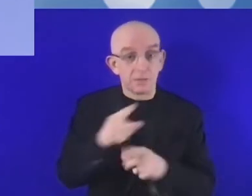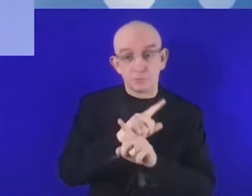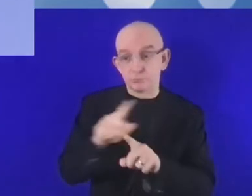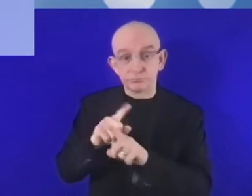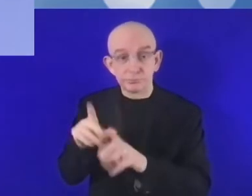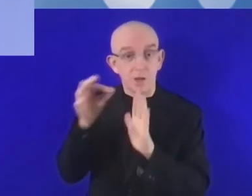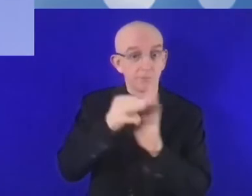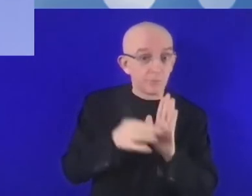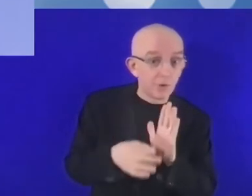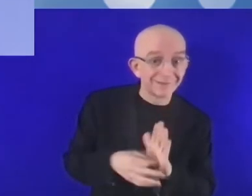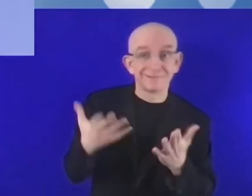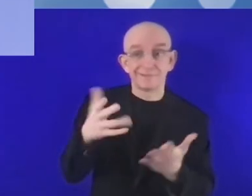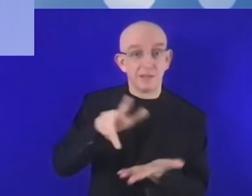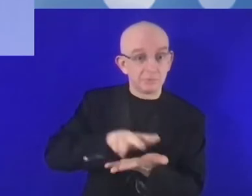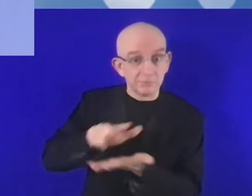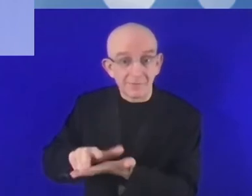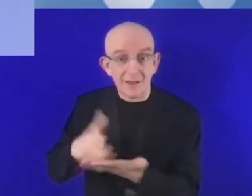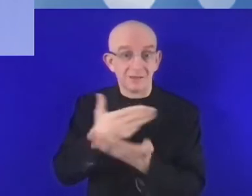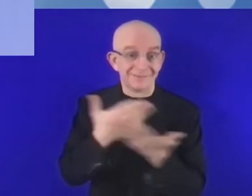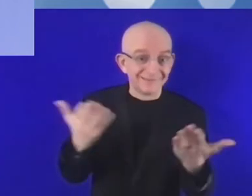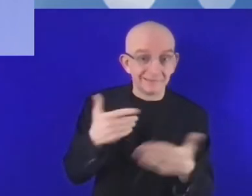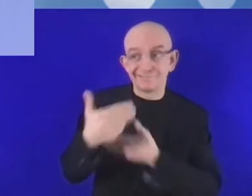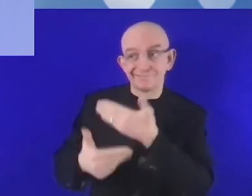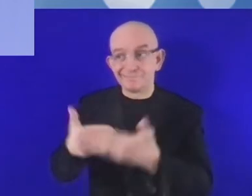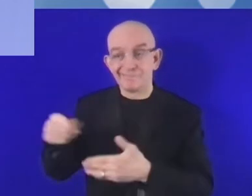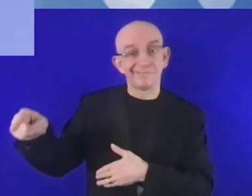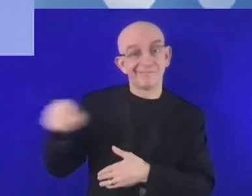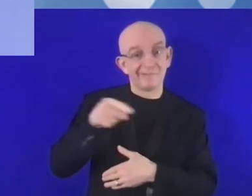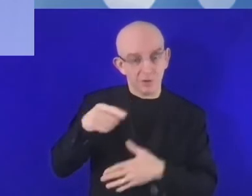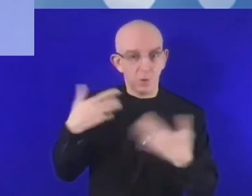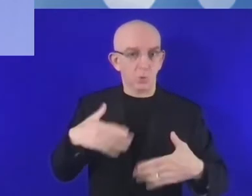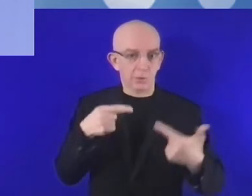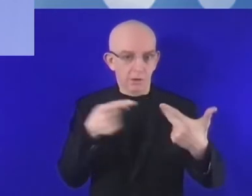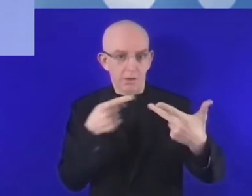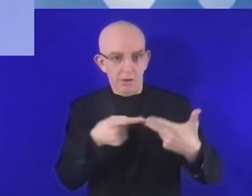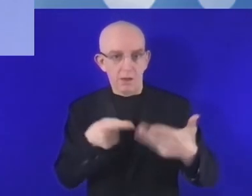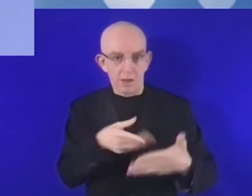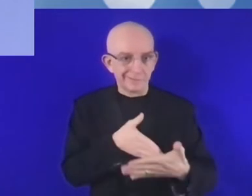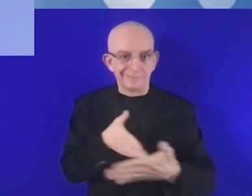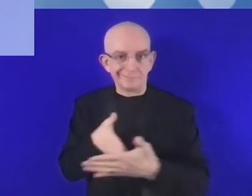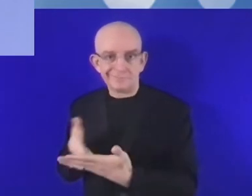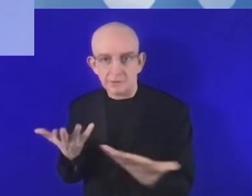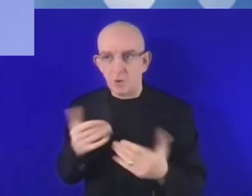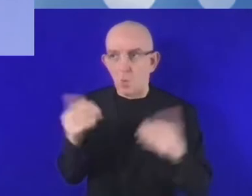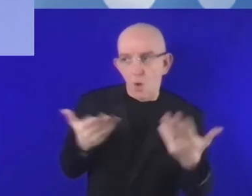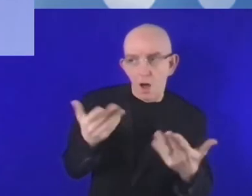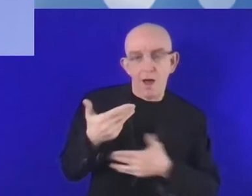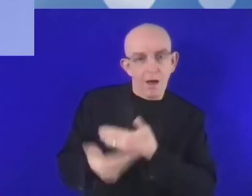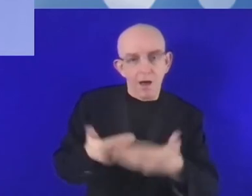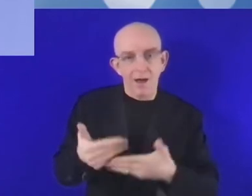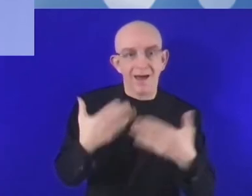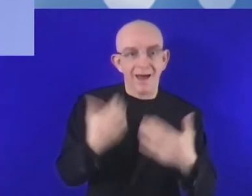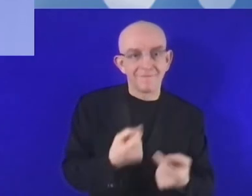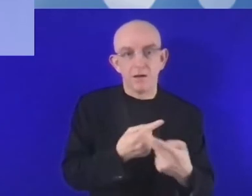y aquí también se requiere que los responsables políticos y no